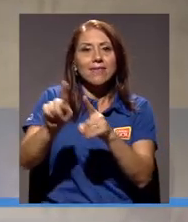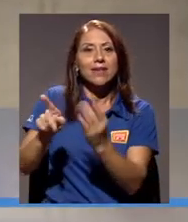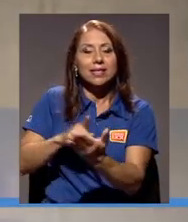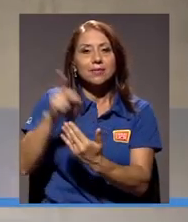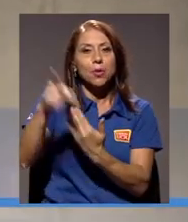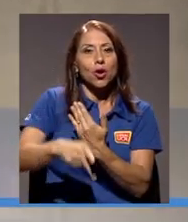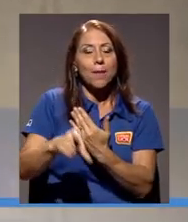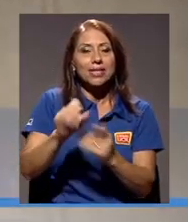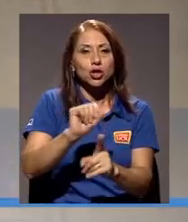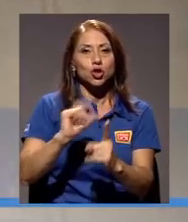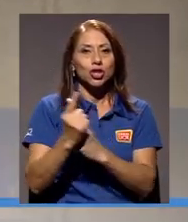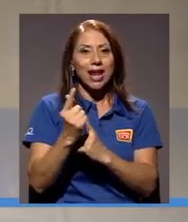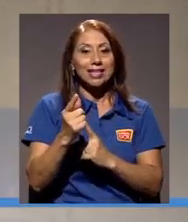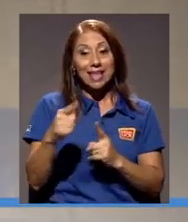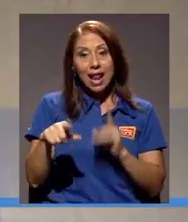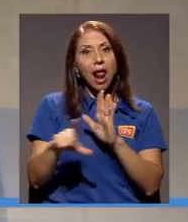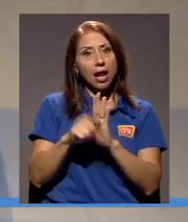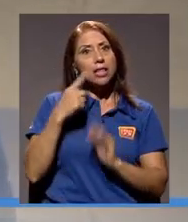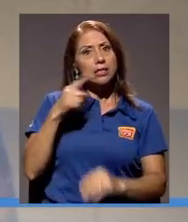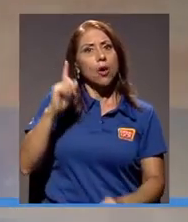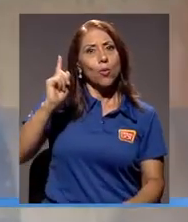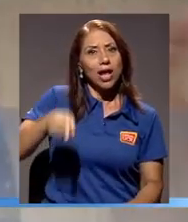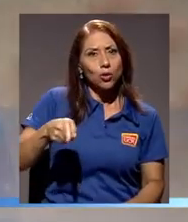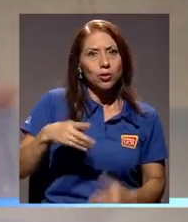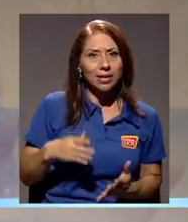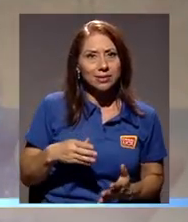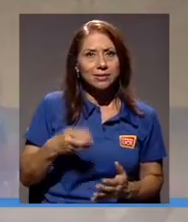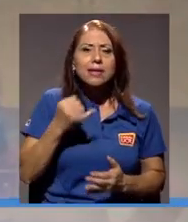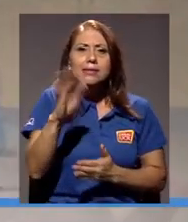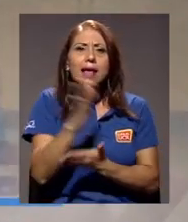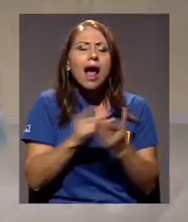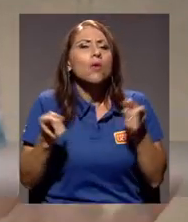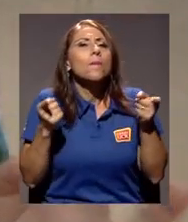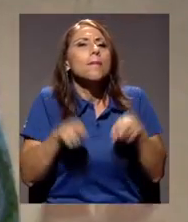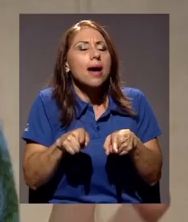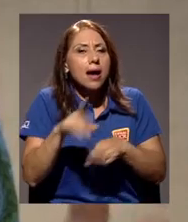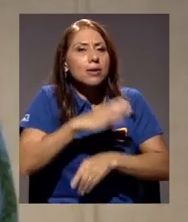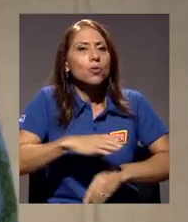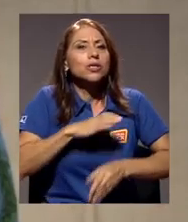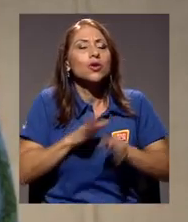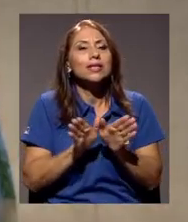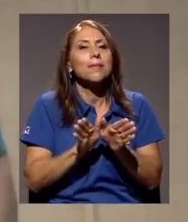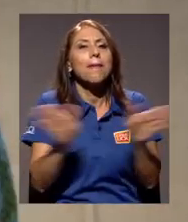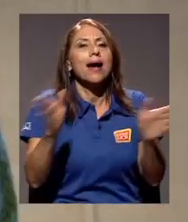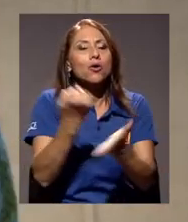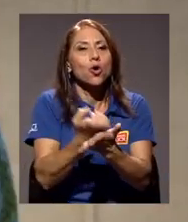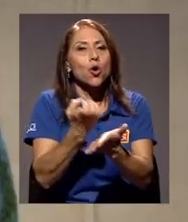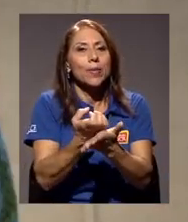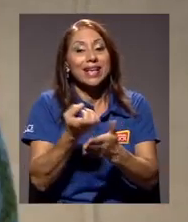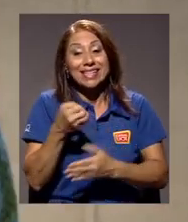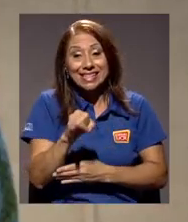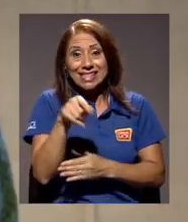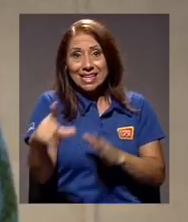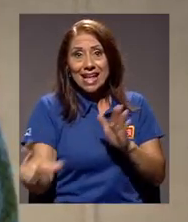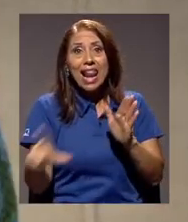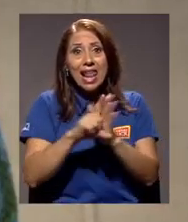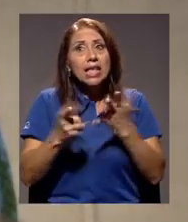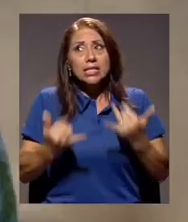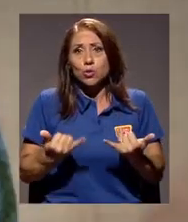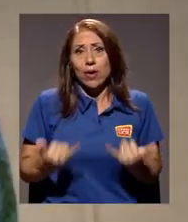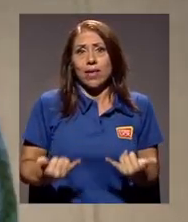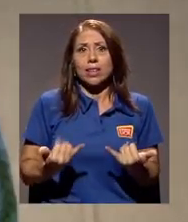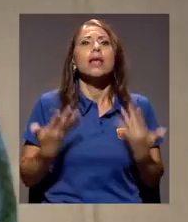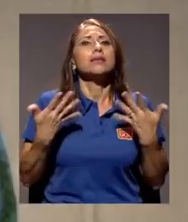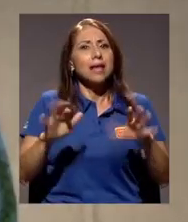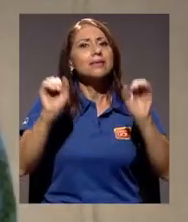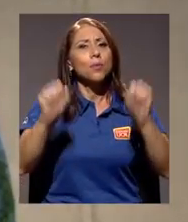son obligatorias por ley cuando se dan ciertas condiciones macroeconómicas y si esta ley estuviera vigente ya